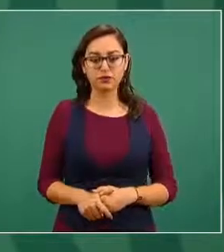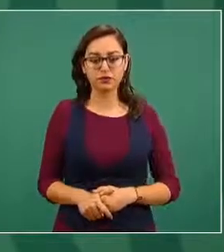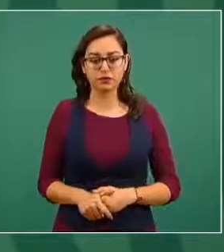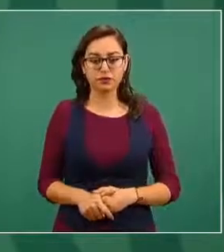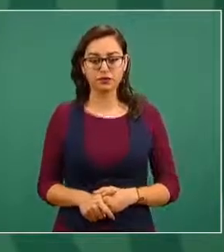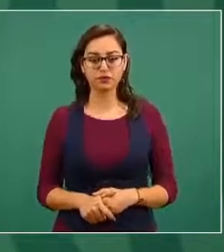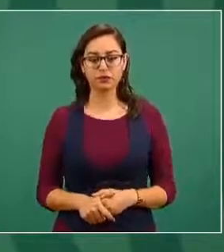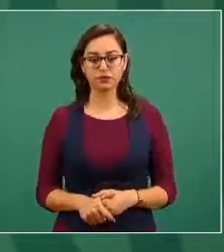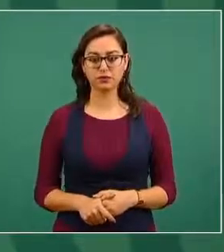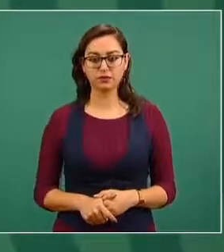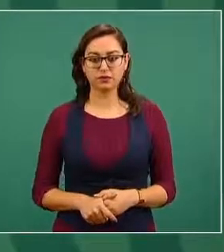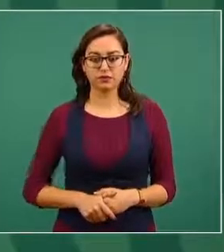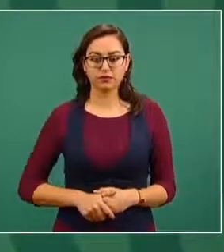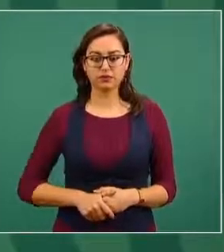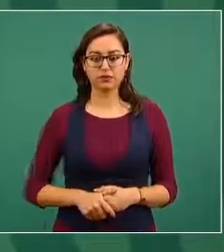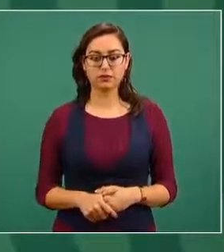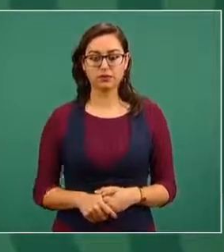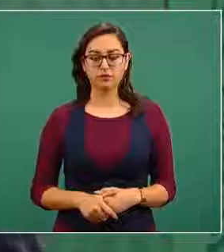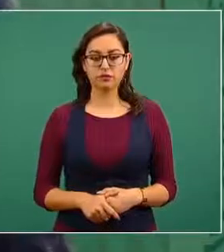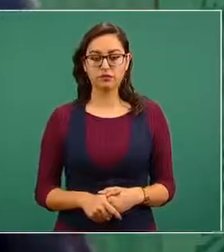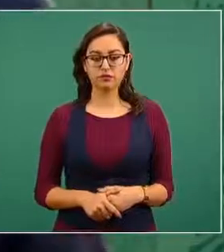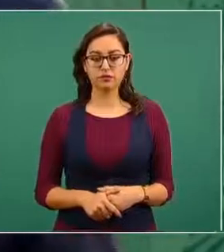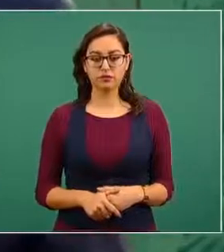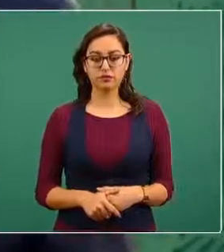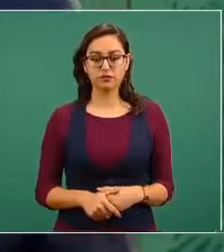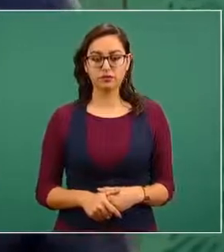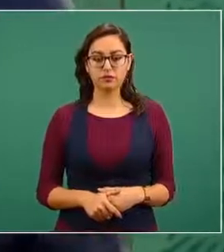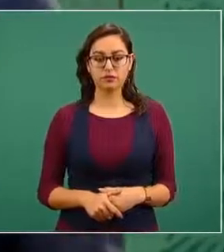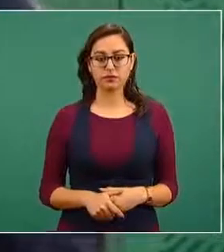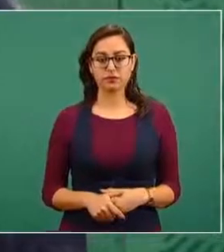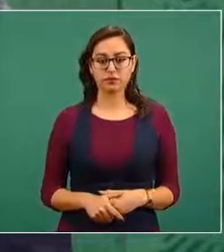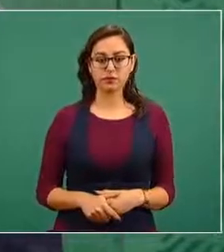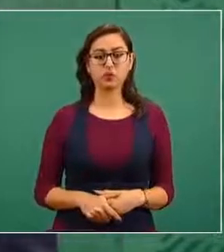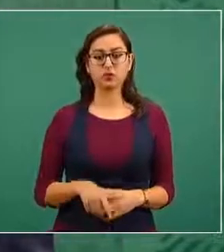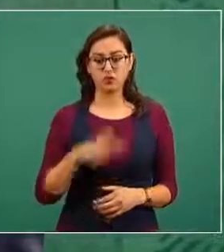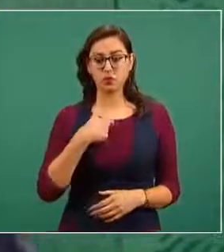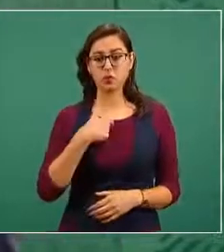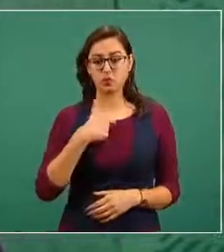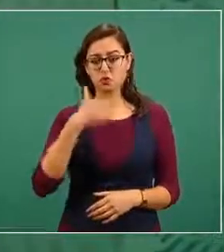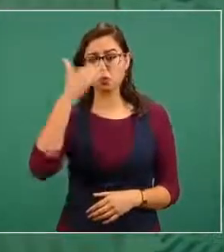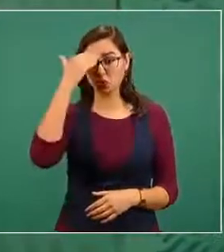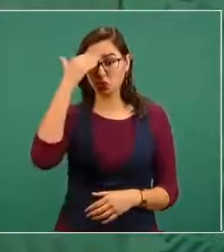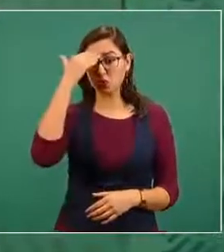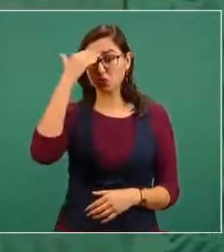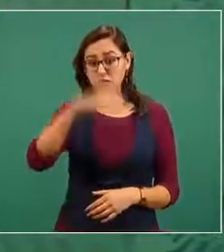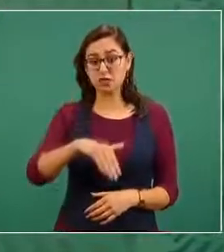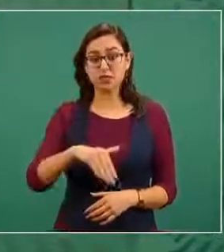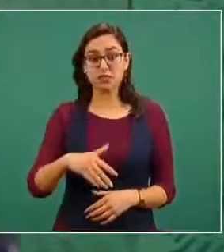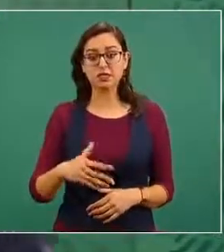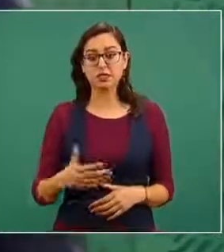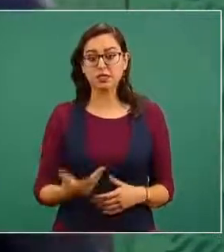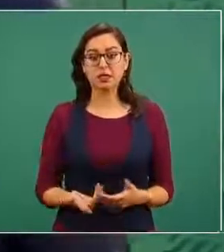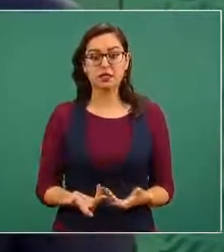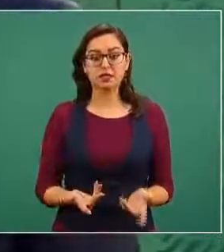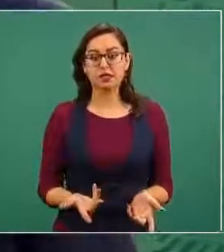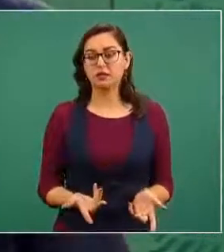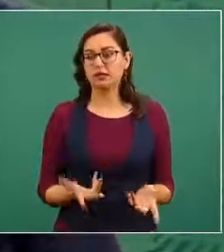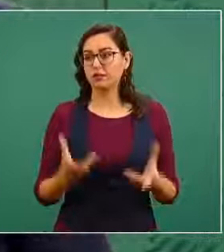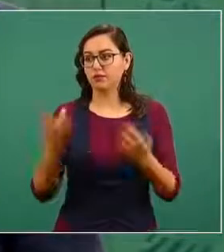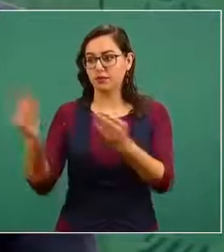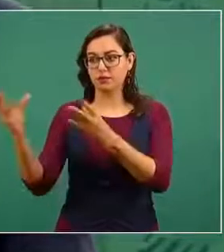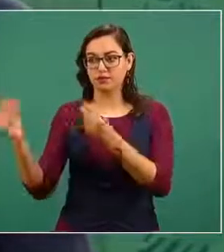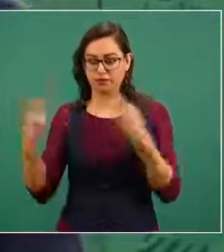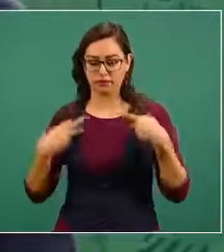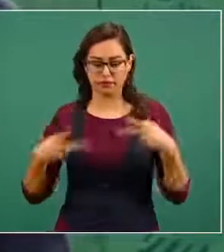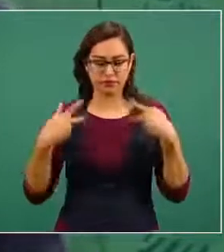y anhelo deseo decir vamos a a castigar a